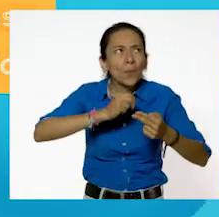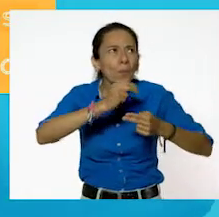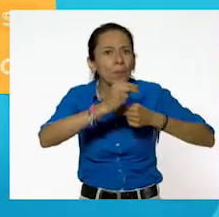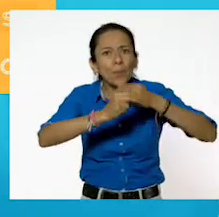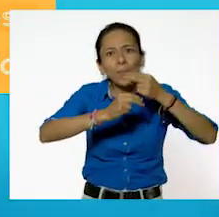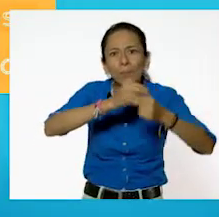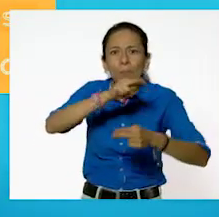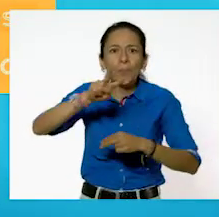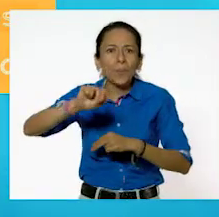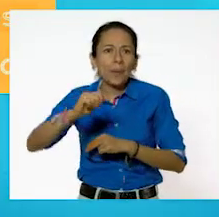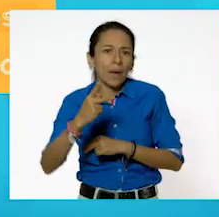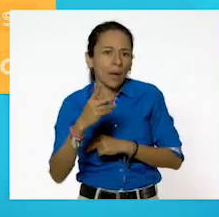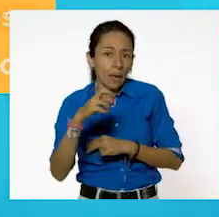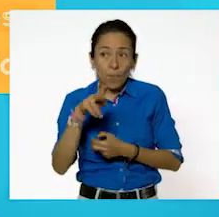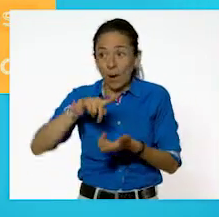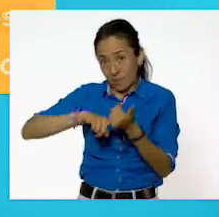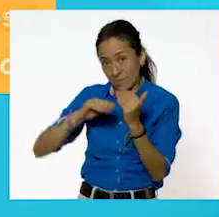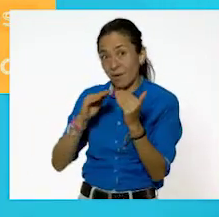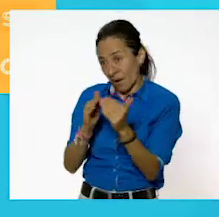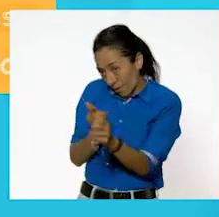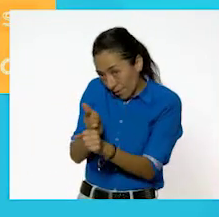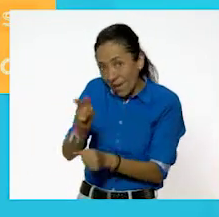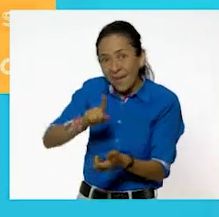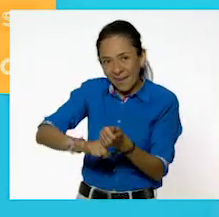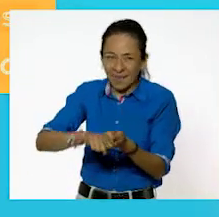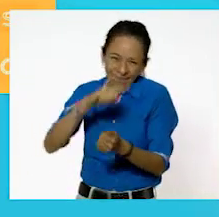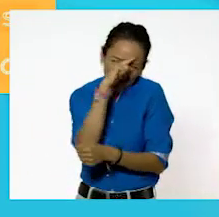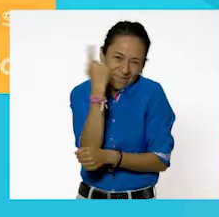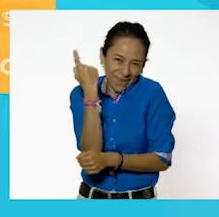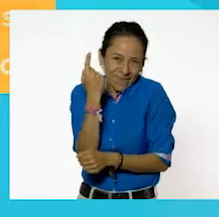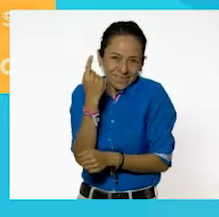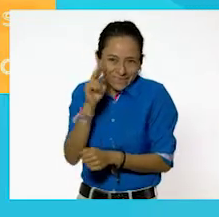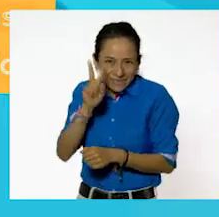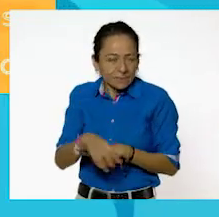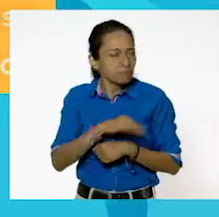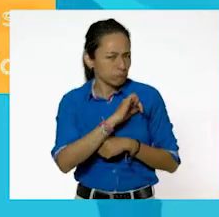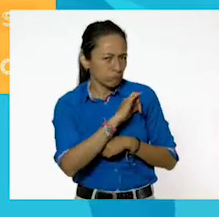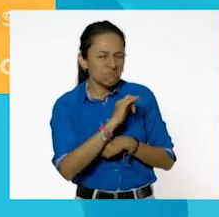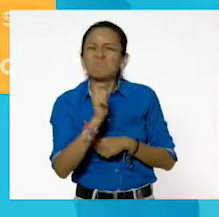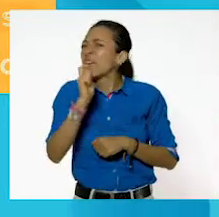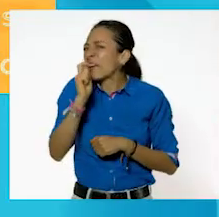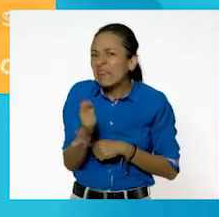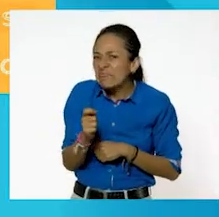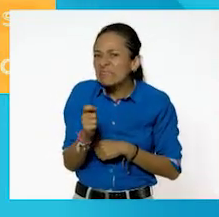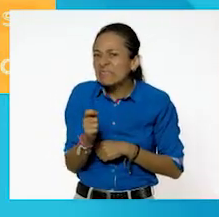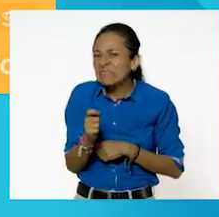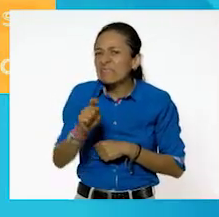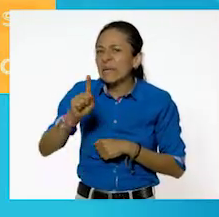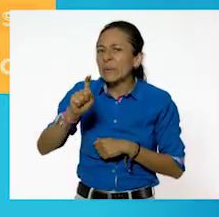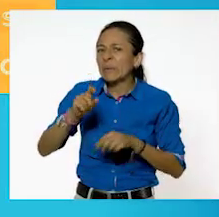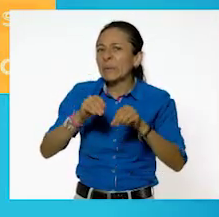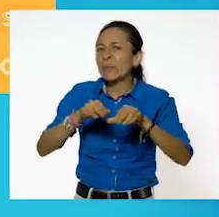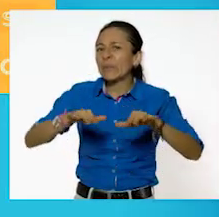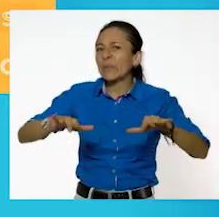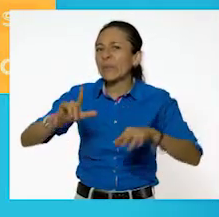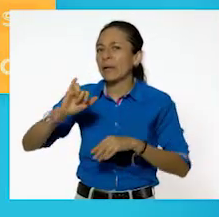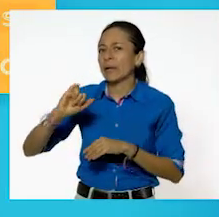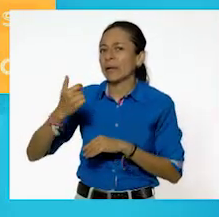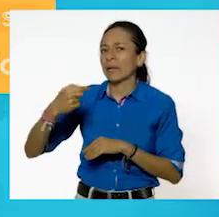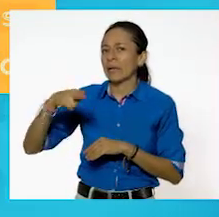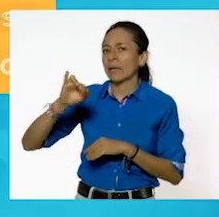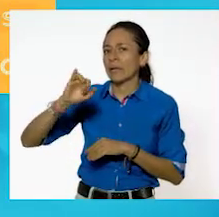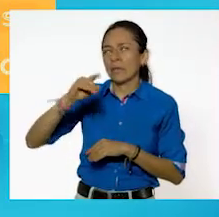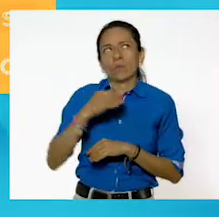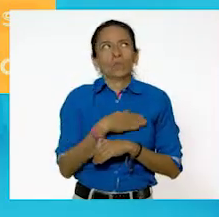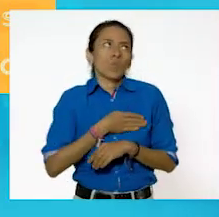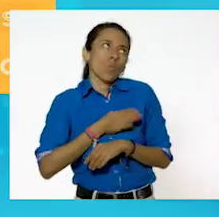facilidad. Sí. A que tienen que corresponda, ¿a un líquido? Bueno, la regadera tiene un líquido, ahora que